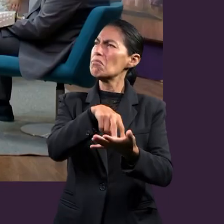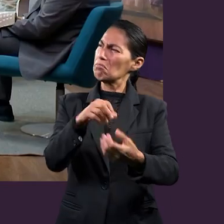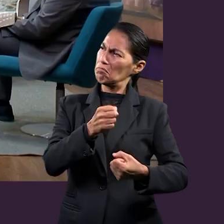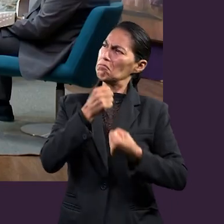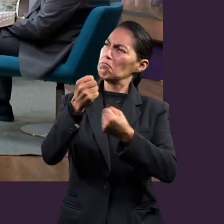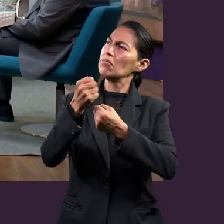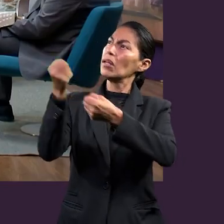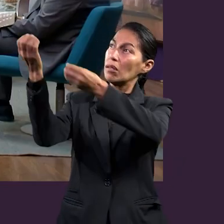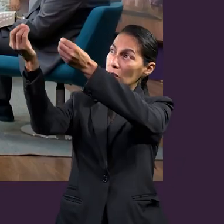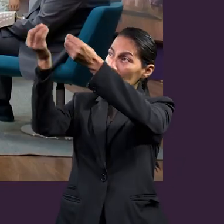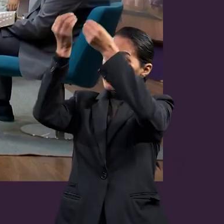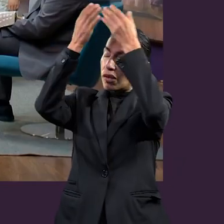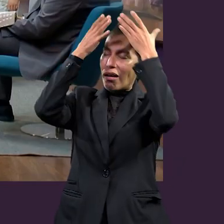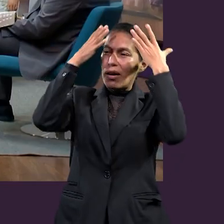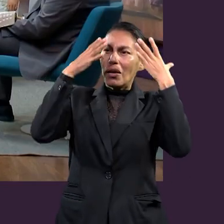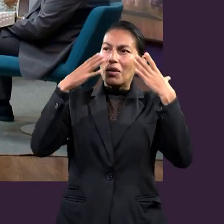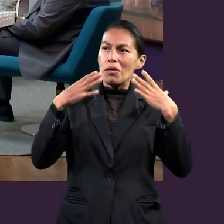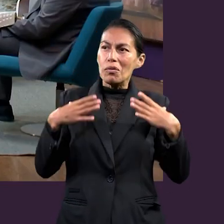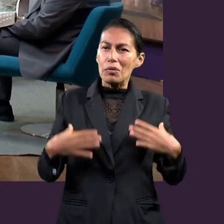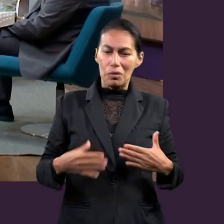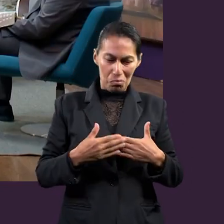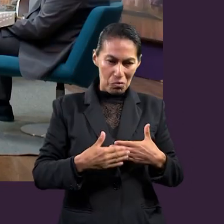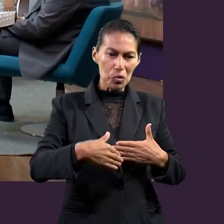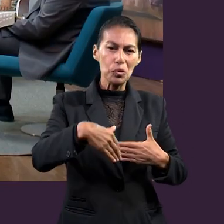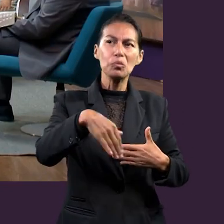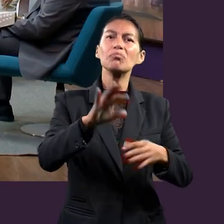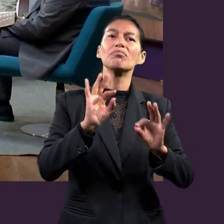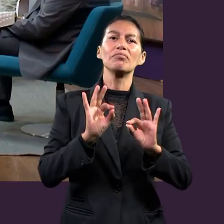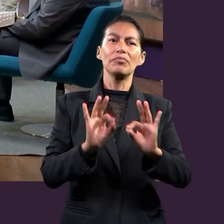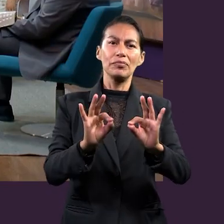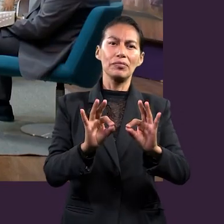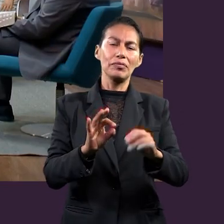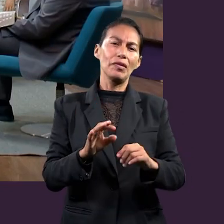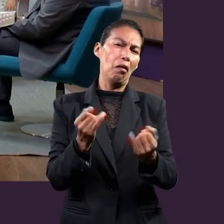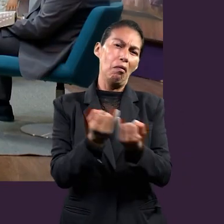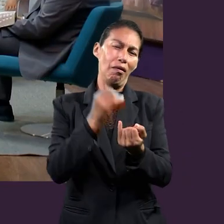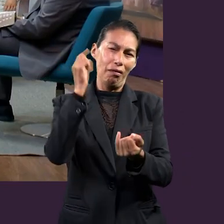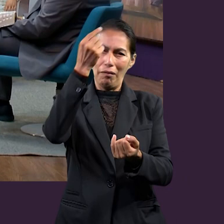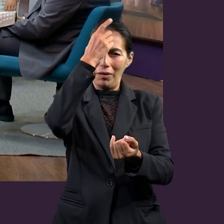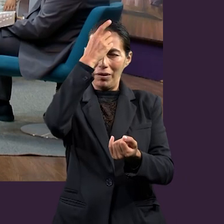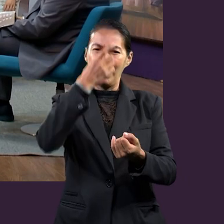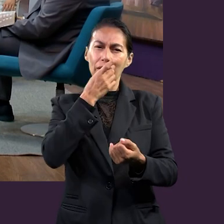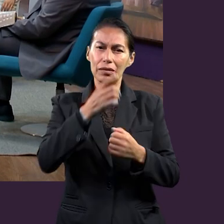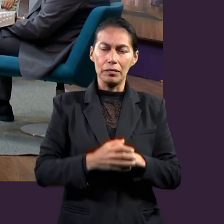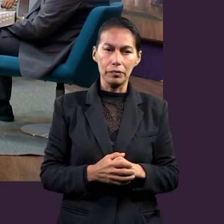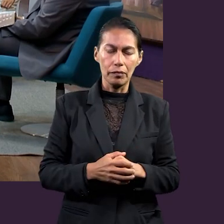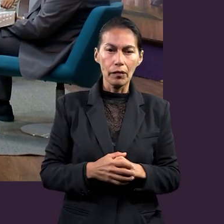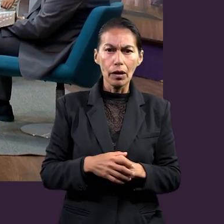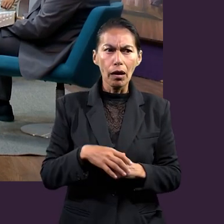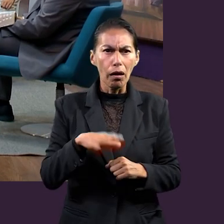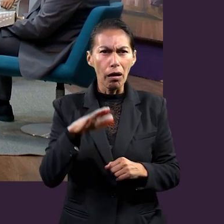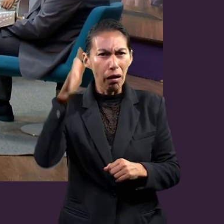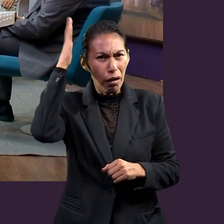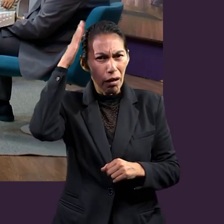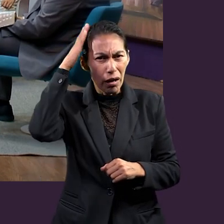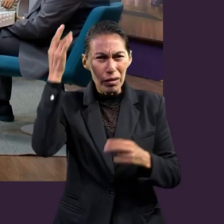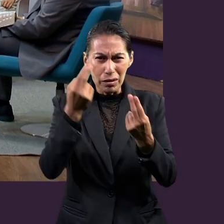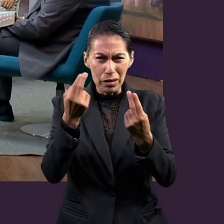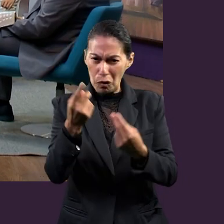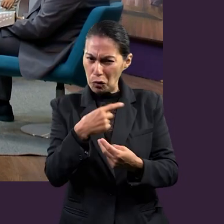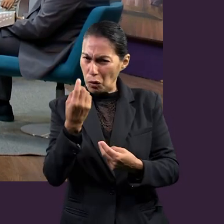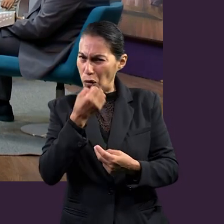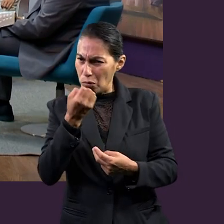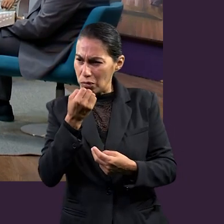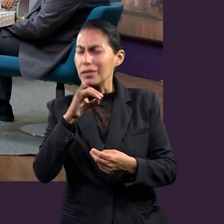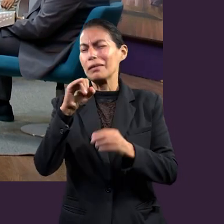fuerzas, para que también se puedan poner esa armadura y poder avanzar, como decía David, a la guerra. ¿Ocupan nuestros líderes que oremos por